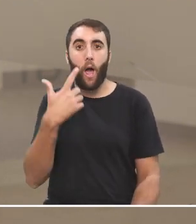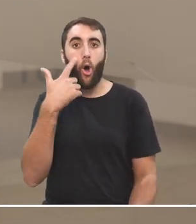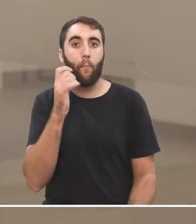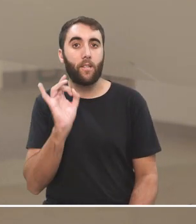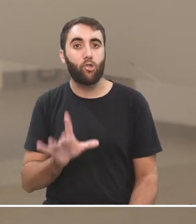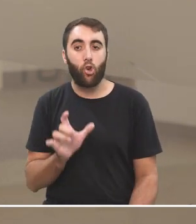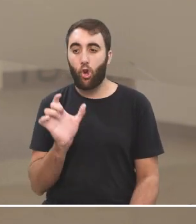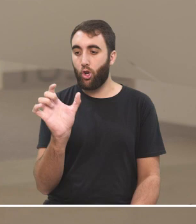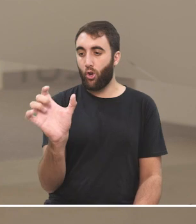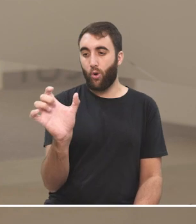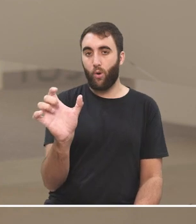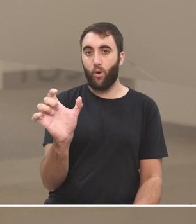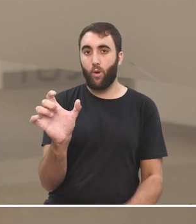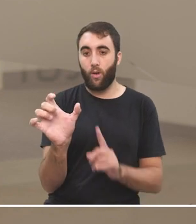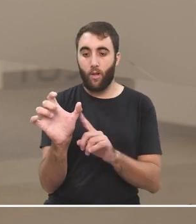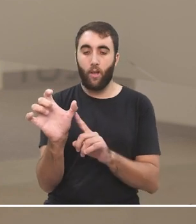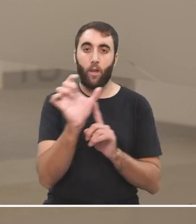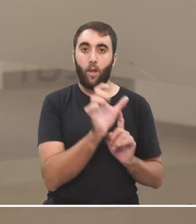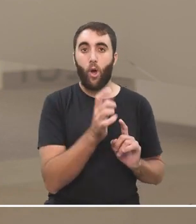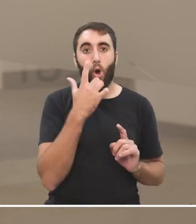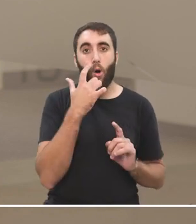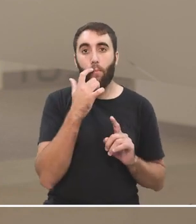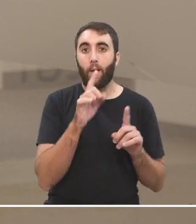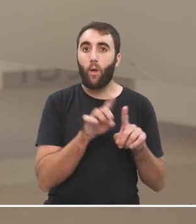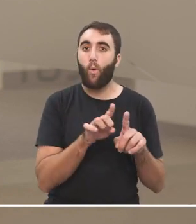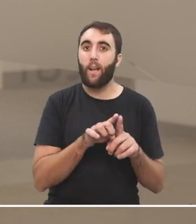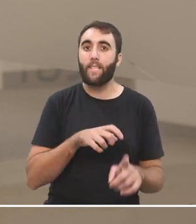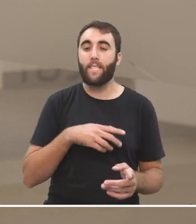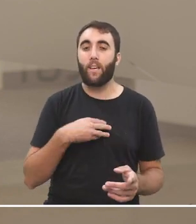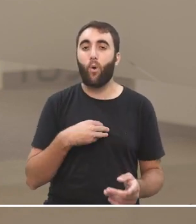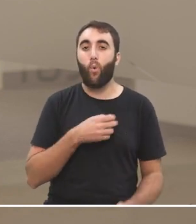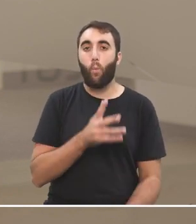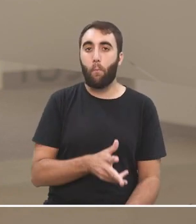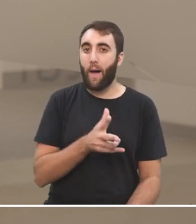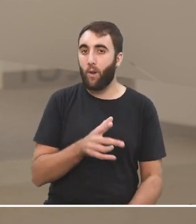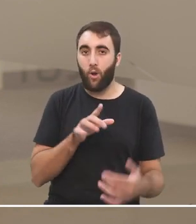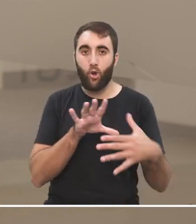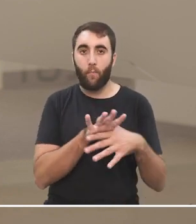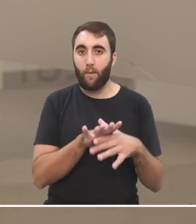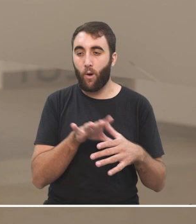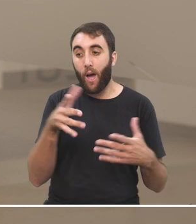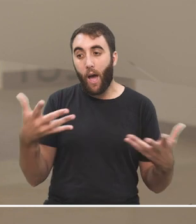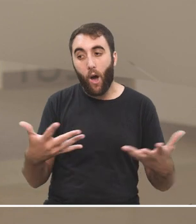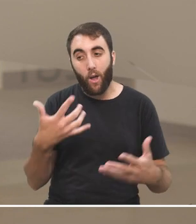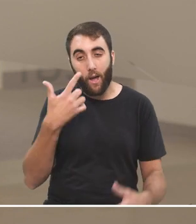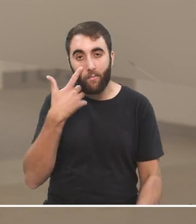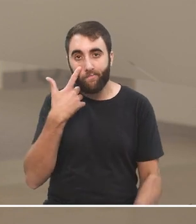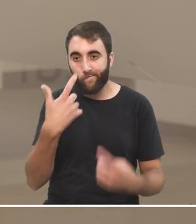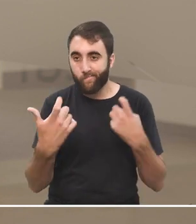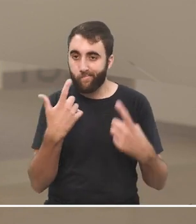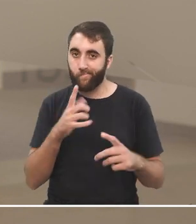XX ¿no? porque hombre claro era sinónimo de ser humano lo usábamos como sinónimo en cambio ahora nos damos cuenta que